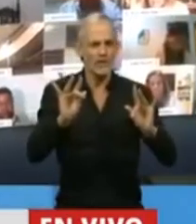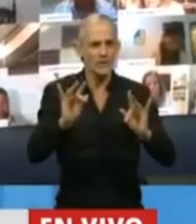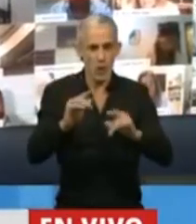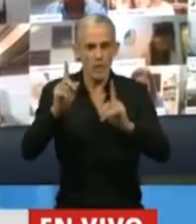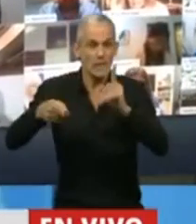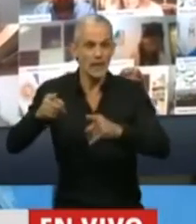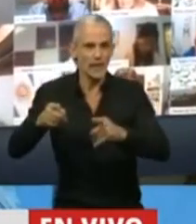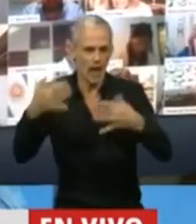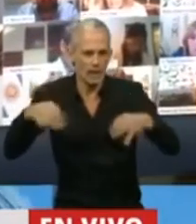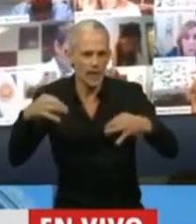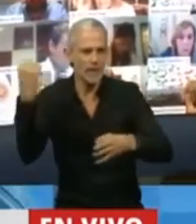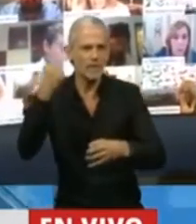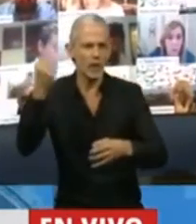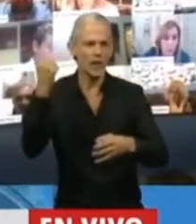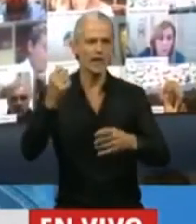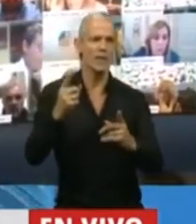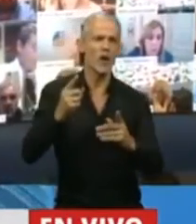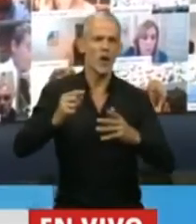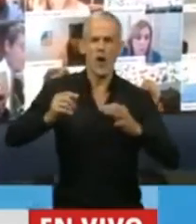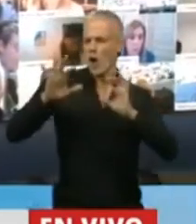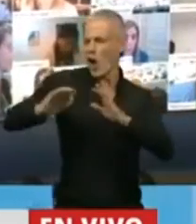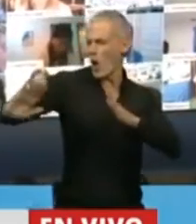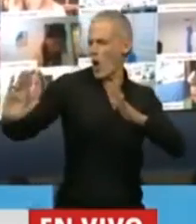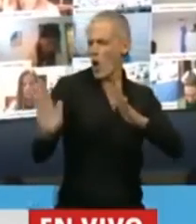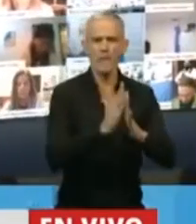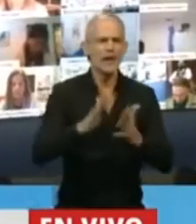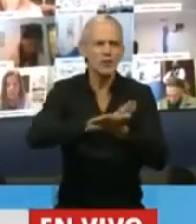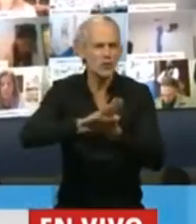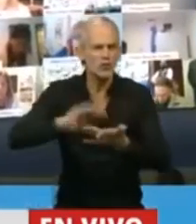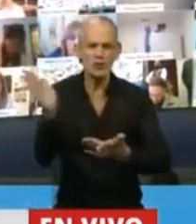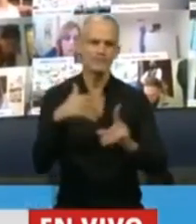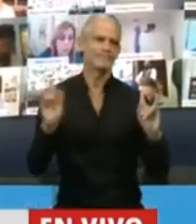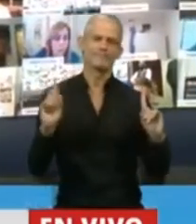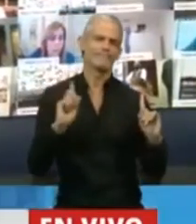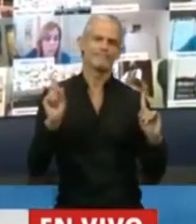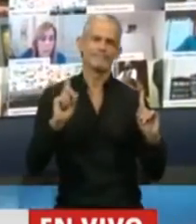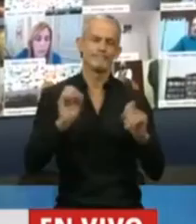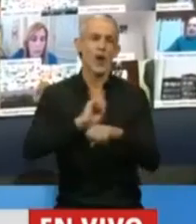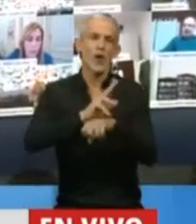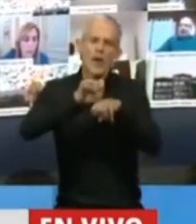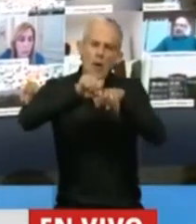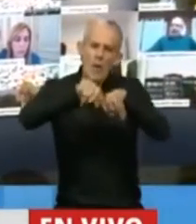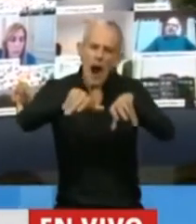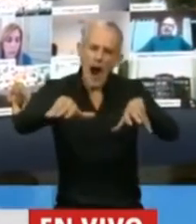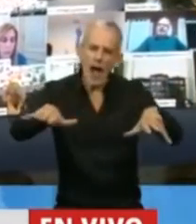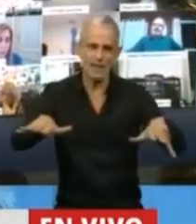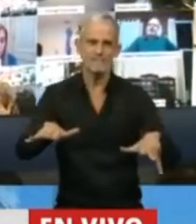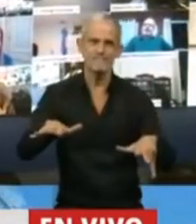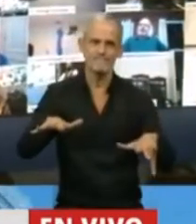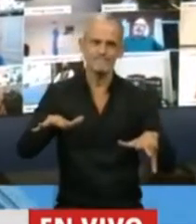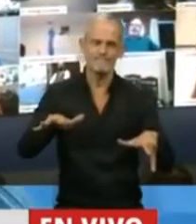también son medidas parciales que no alcanzan. Esta pandemia puso de relieve y